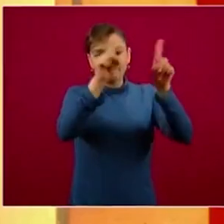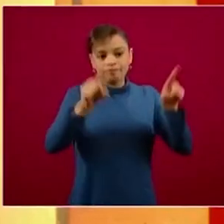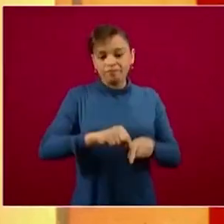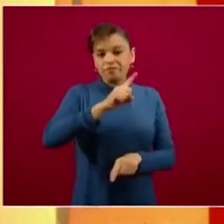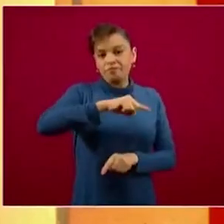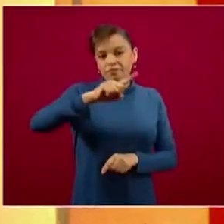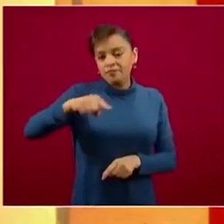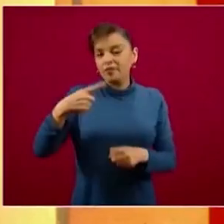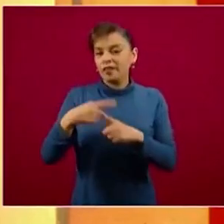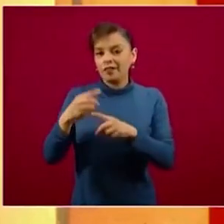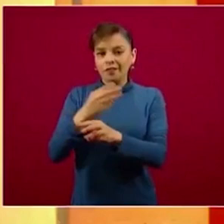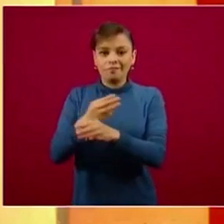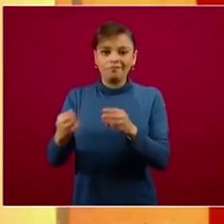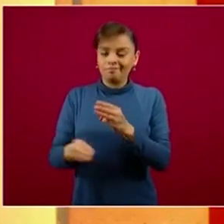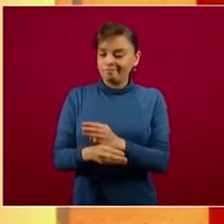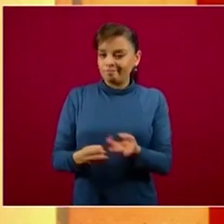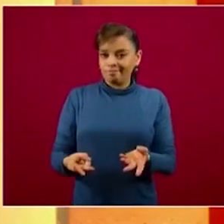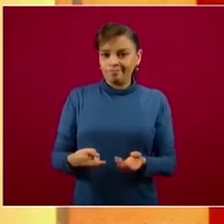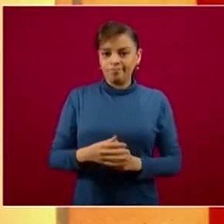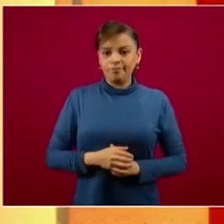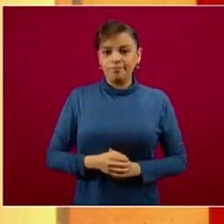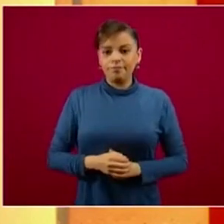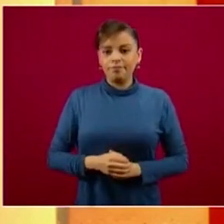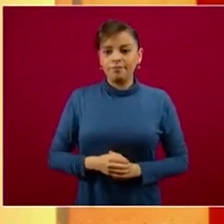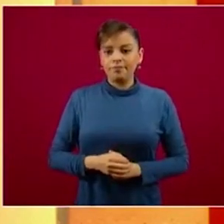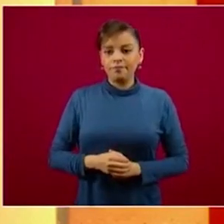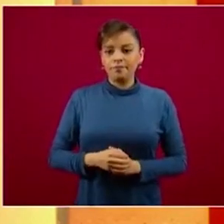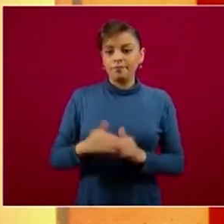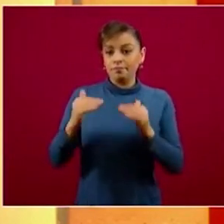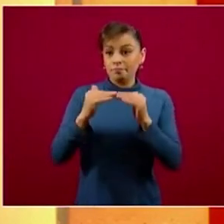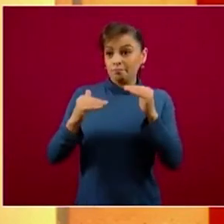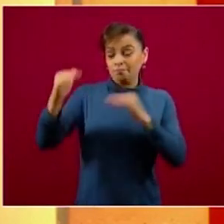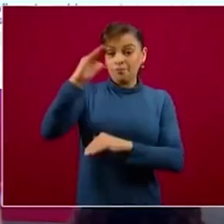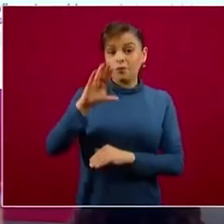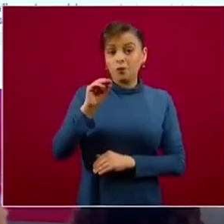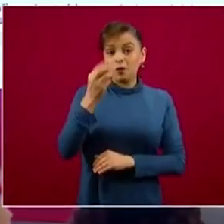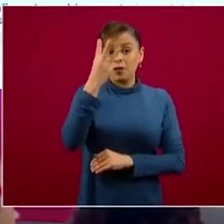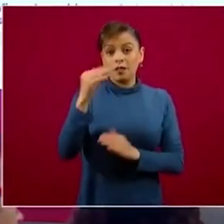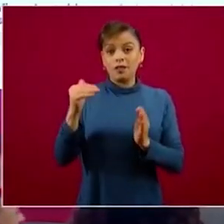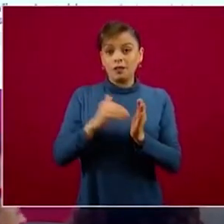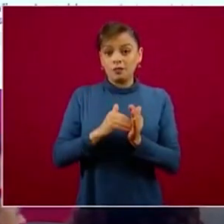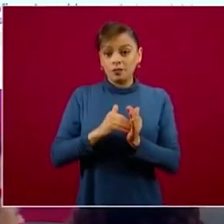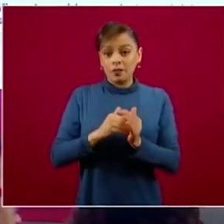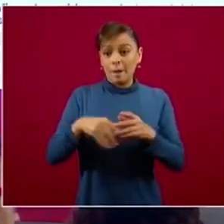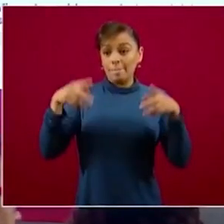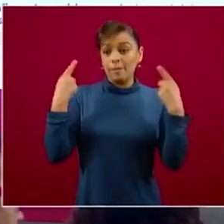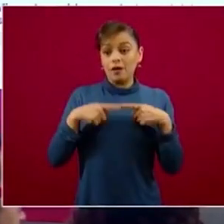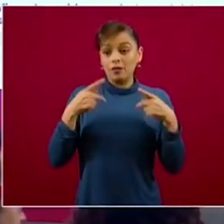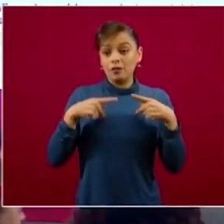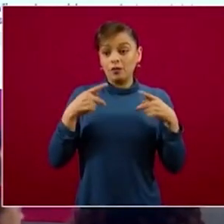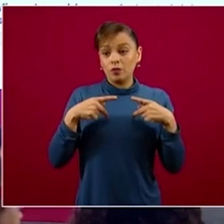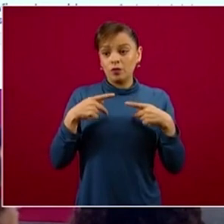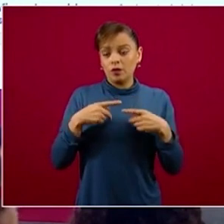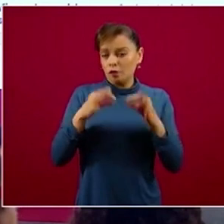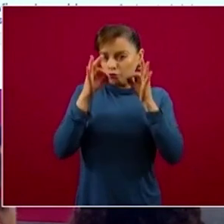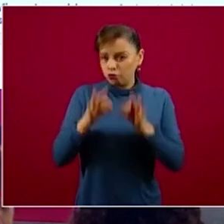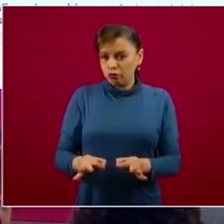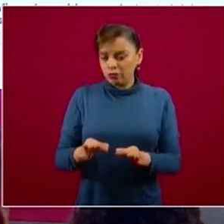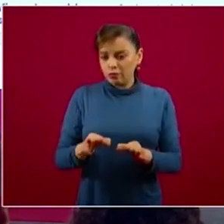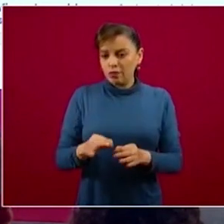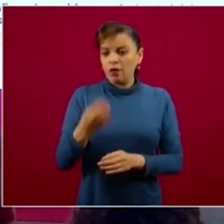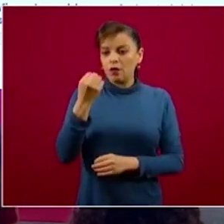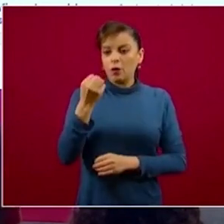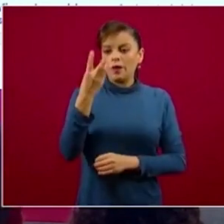de la salud. Tenemos casi 93 mil, un poco más de 93 mil personas, concretamente 93 mil 791